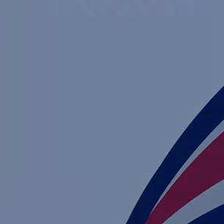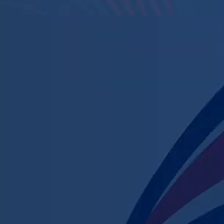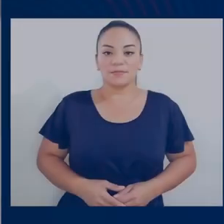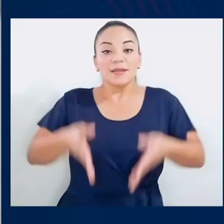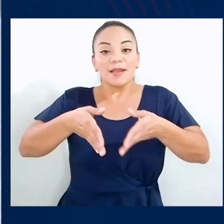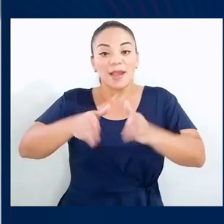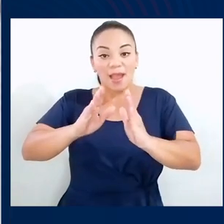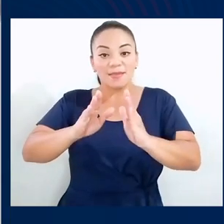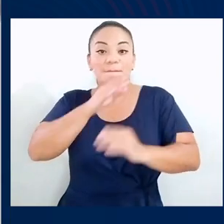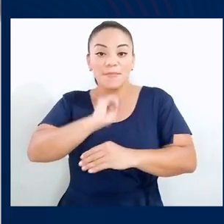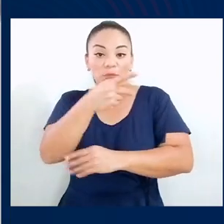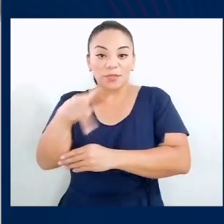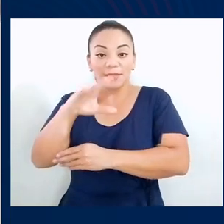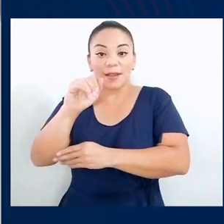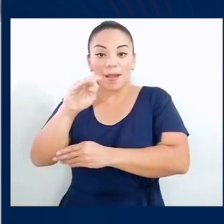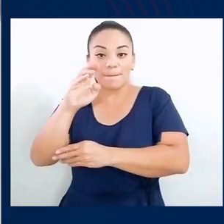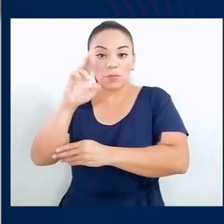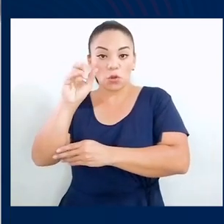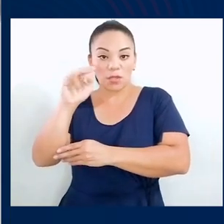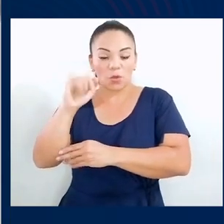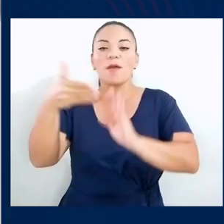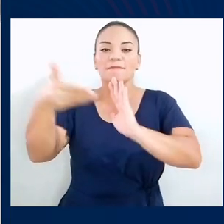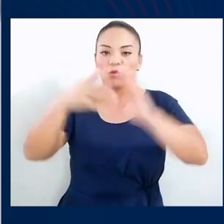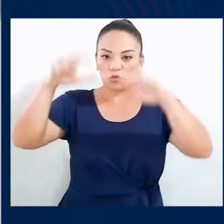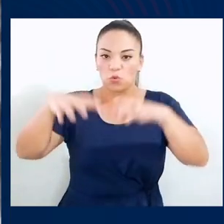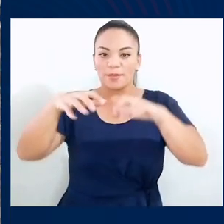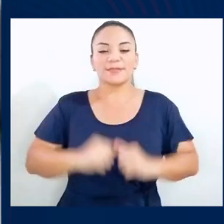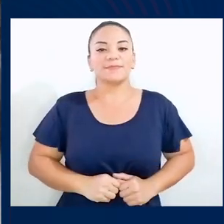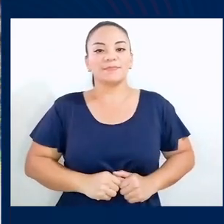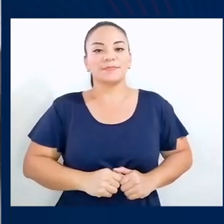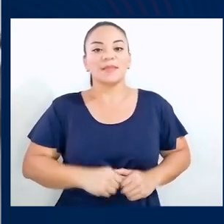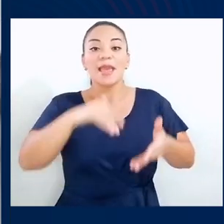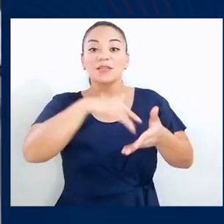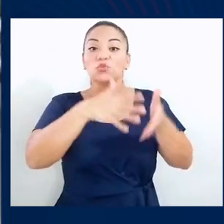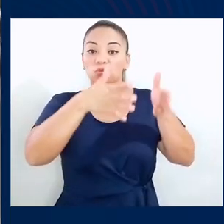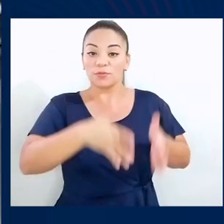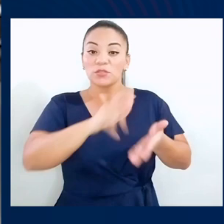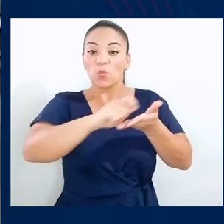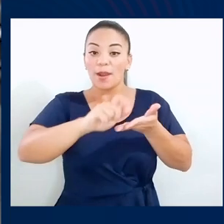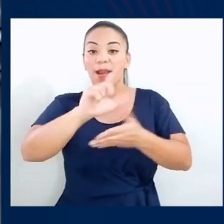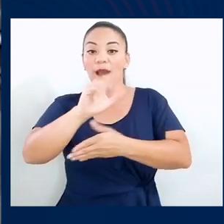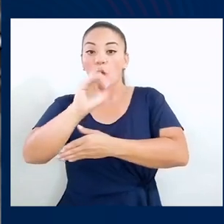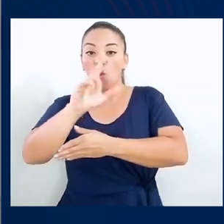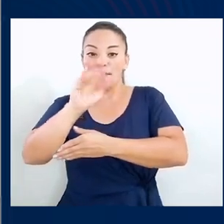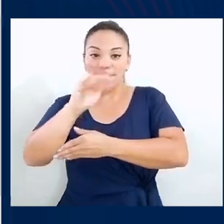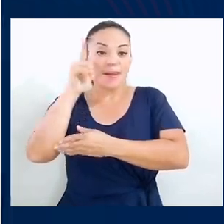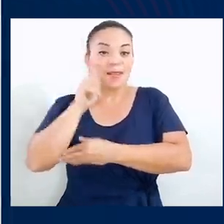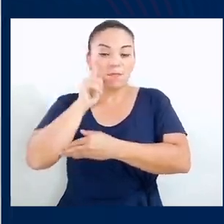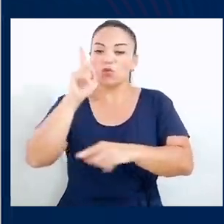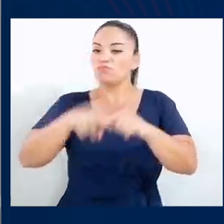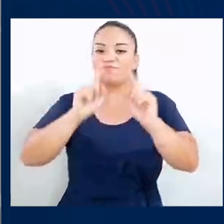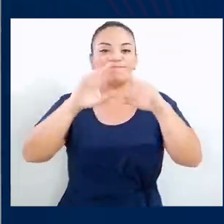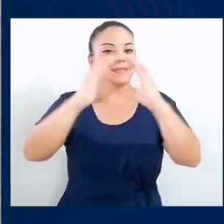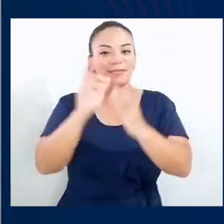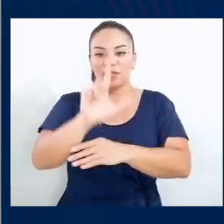La de Cambronero ha sido afectada por las fuertes lluvias. Los estudiantes de la escuela La Colina del Limón tuvieron que